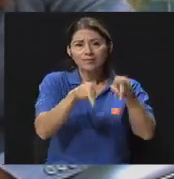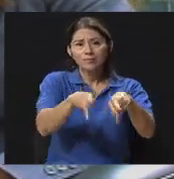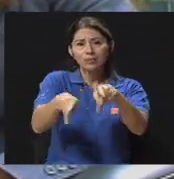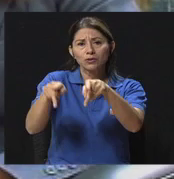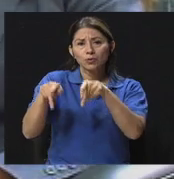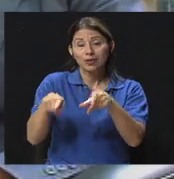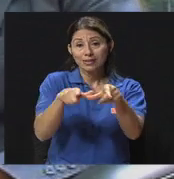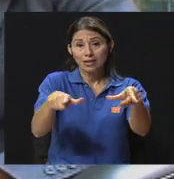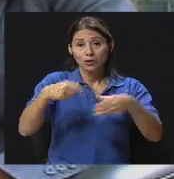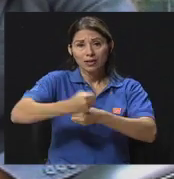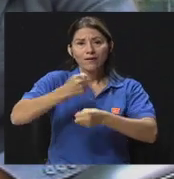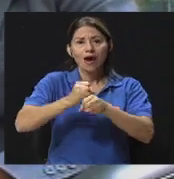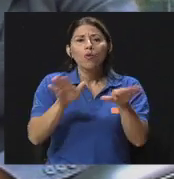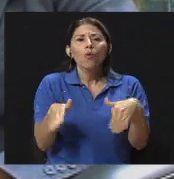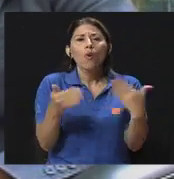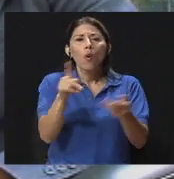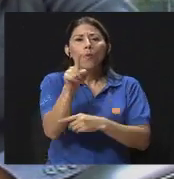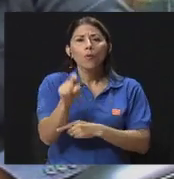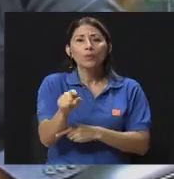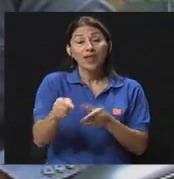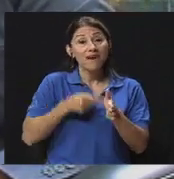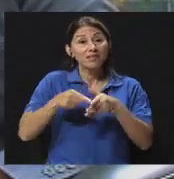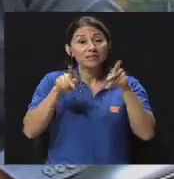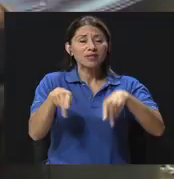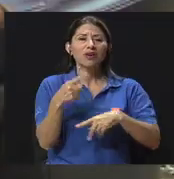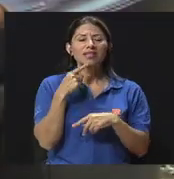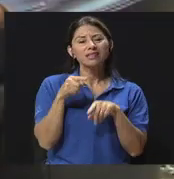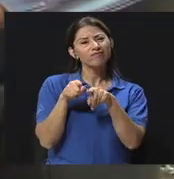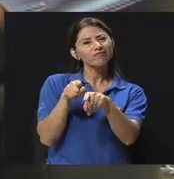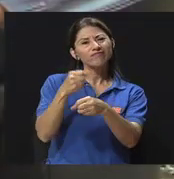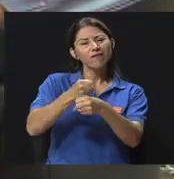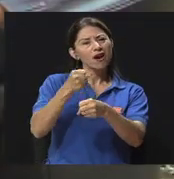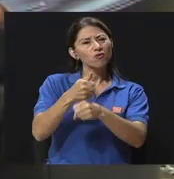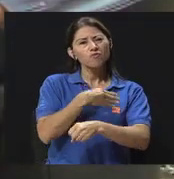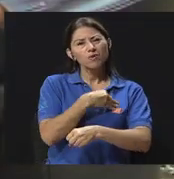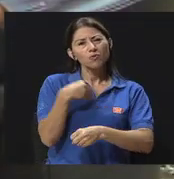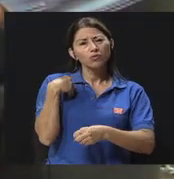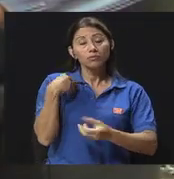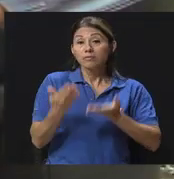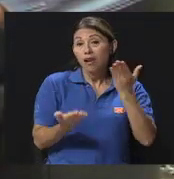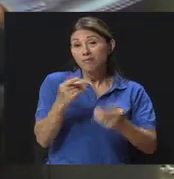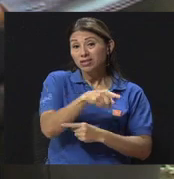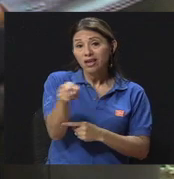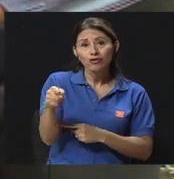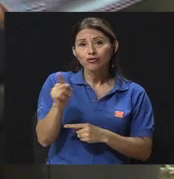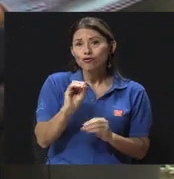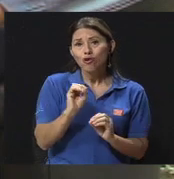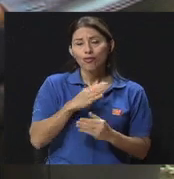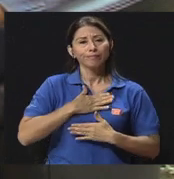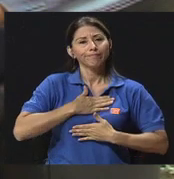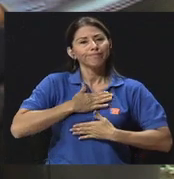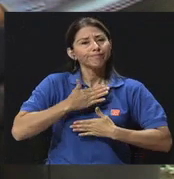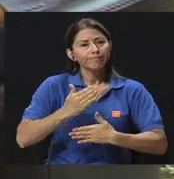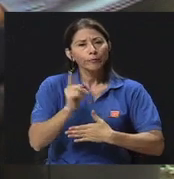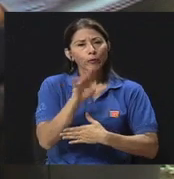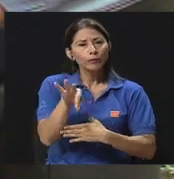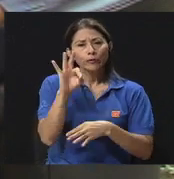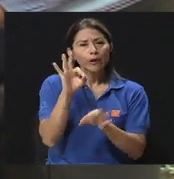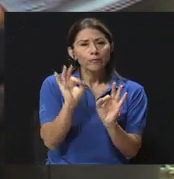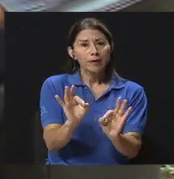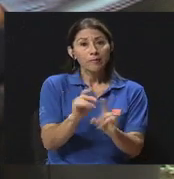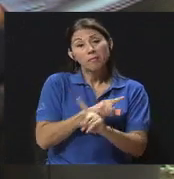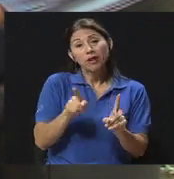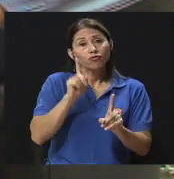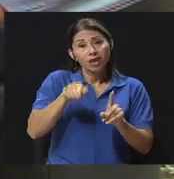hay personas que dicen no me gusta ese trabajo, tal vez no escogieron adecuadamente, no tienen esa vocación, pero tienen que seguir en ese